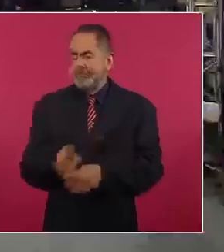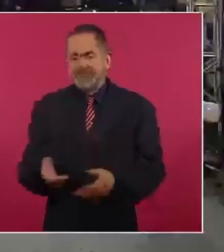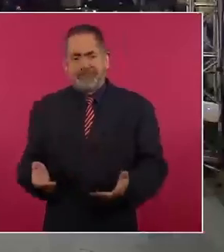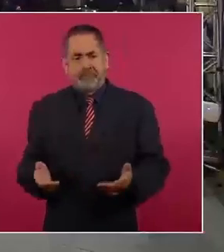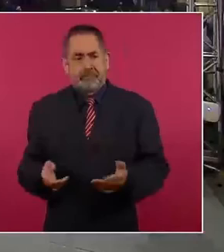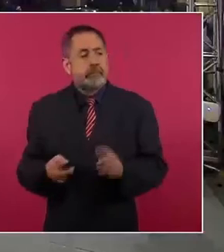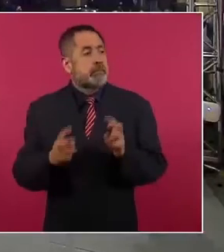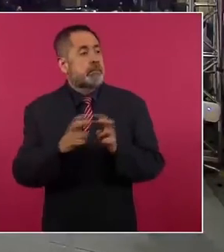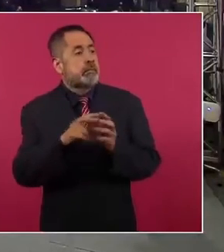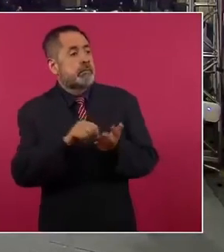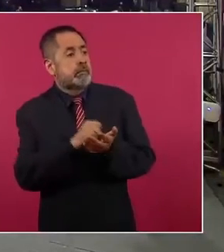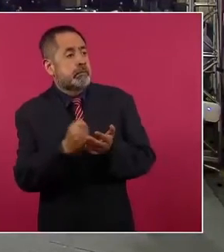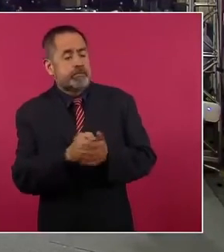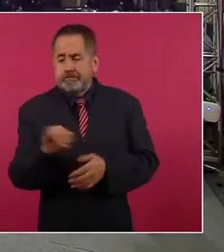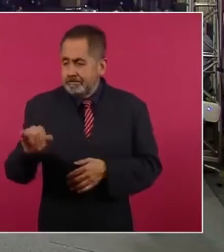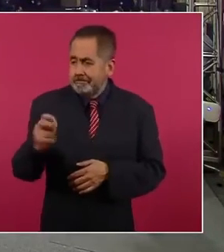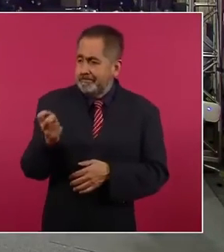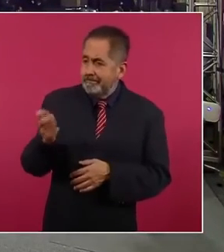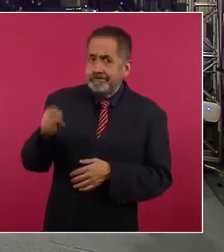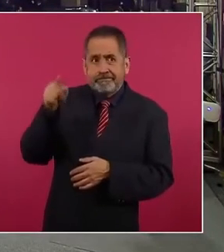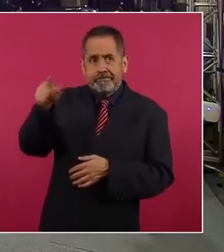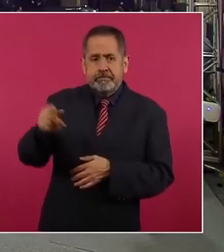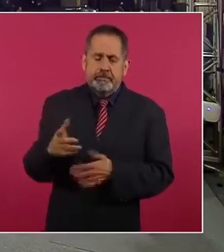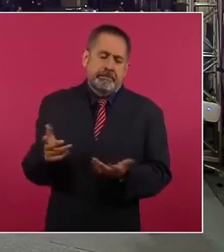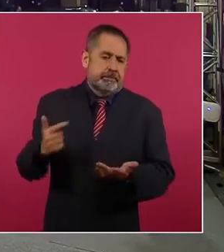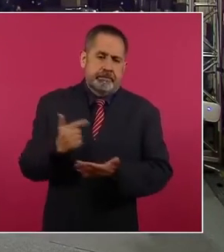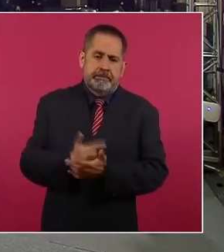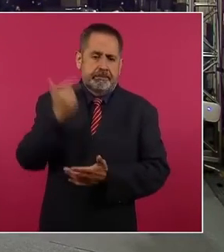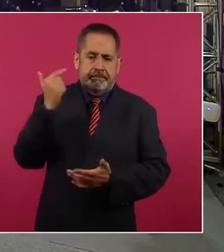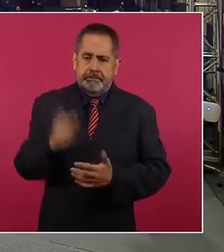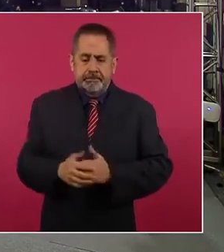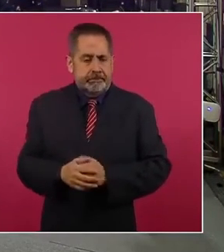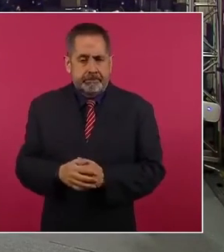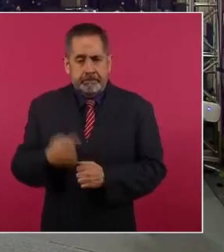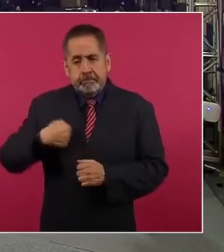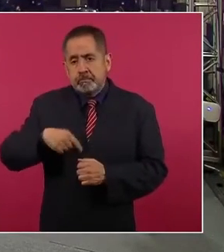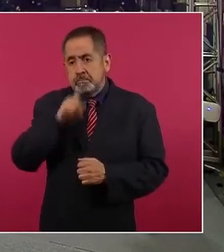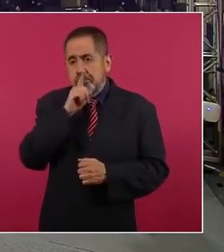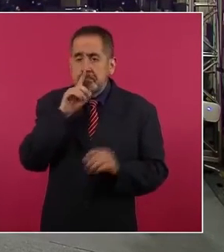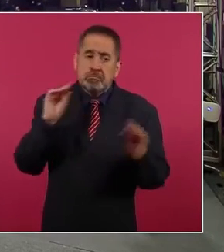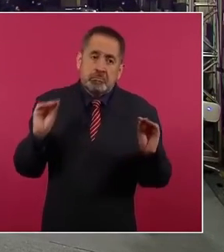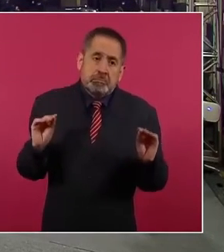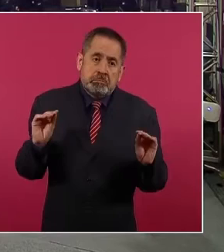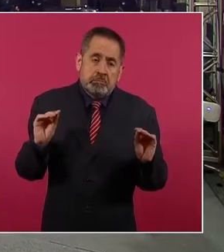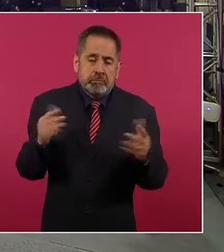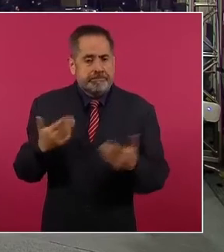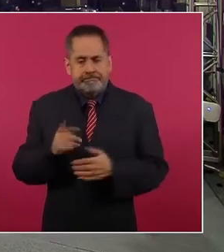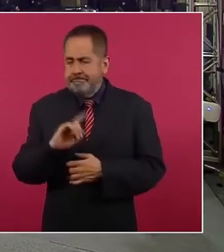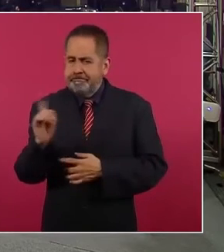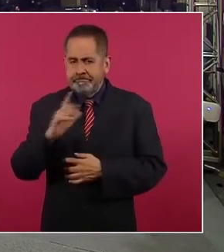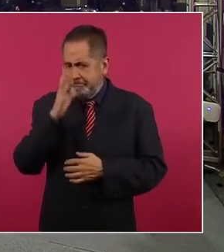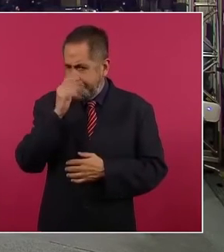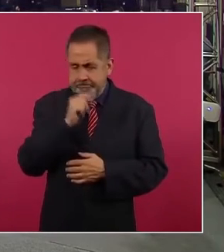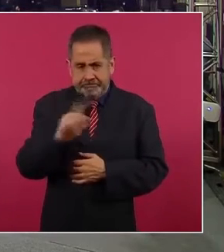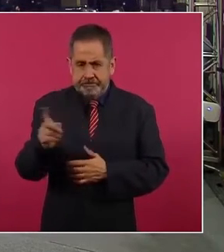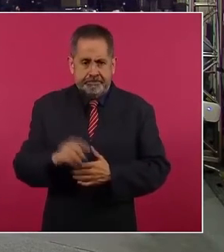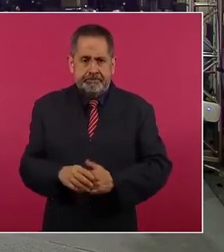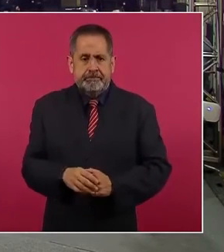Entonces, son cuestiones muy graves. No nos podemos quedar callados. Ah,